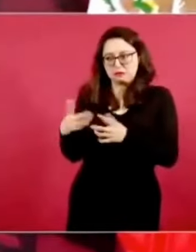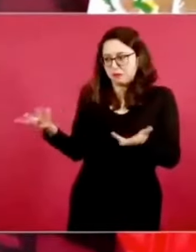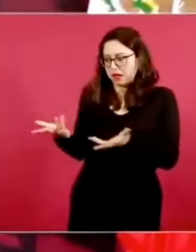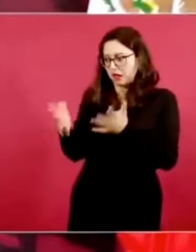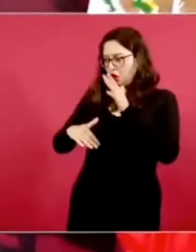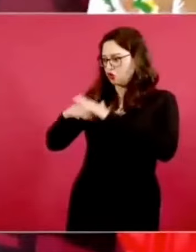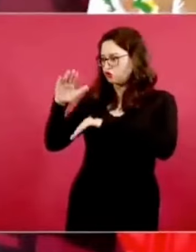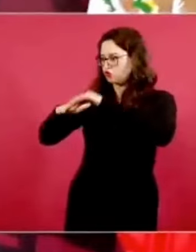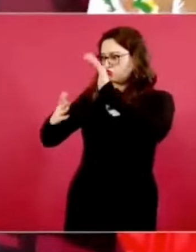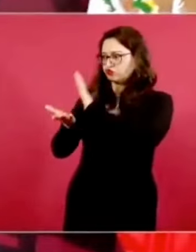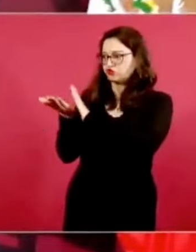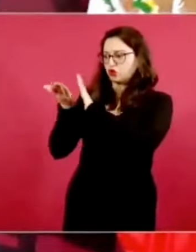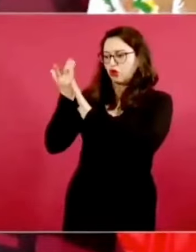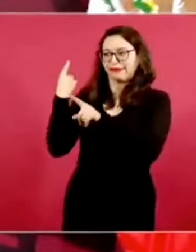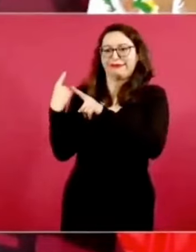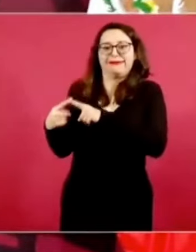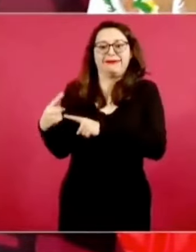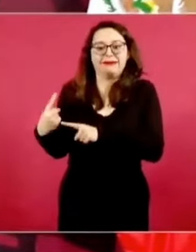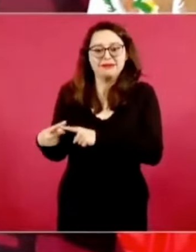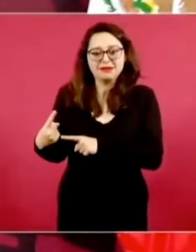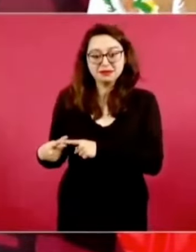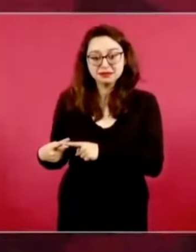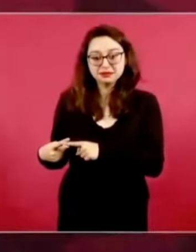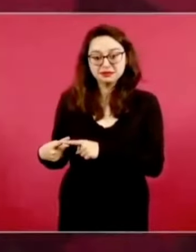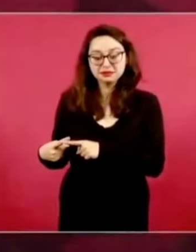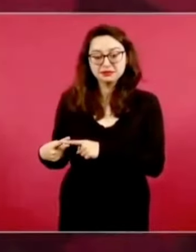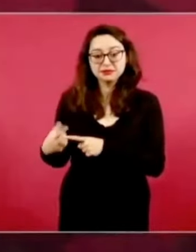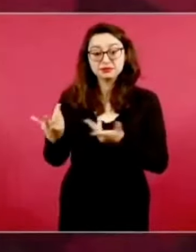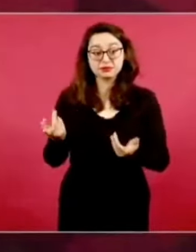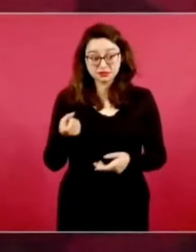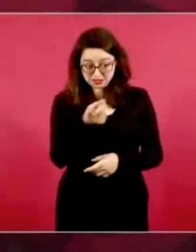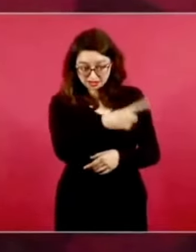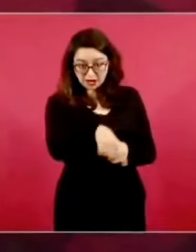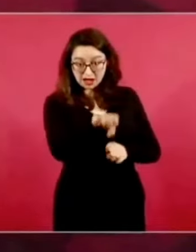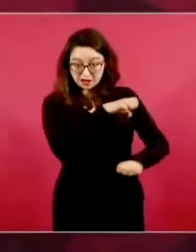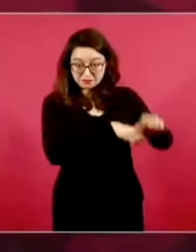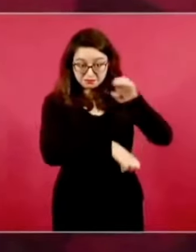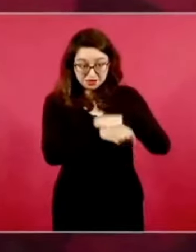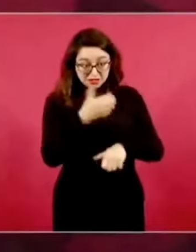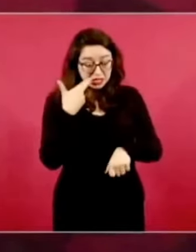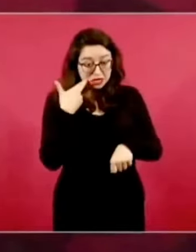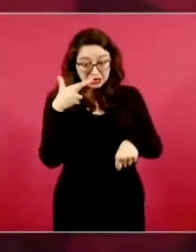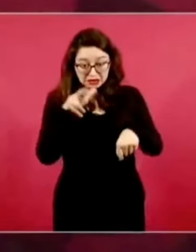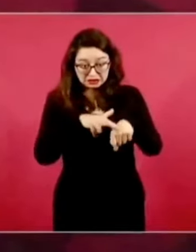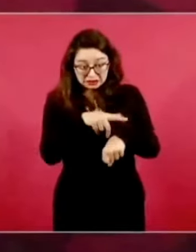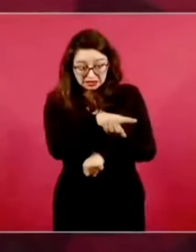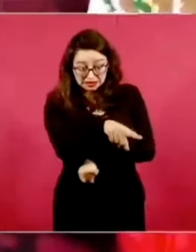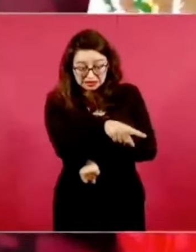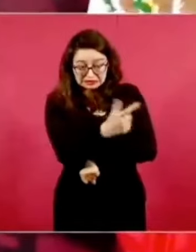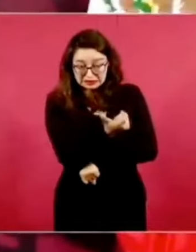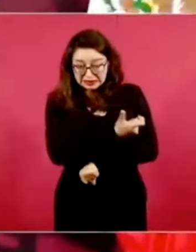que se llevan años construyendo.